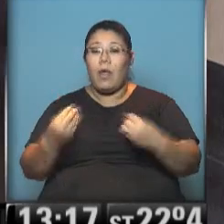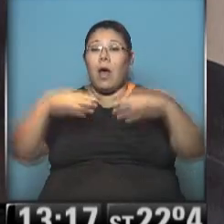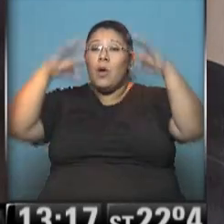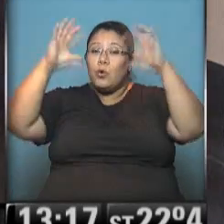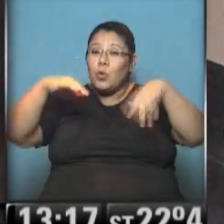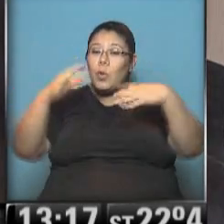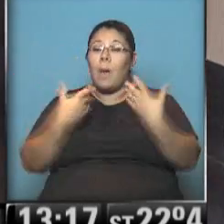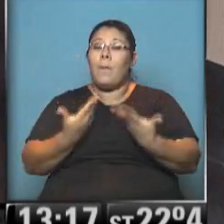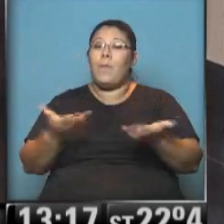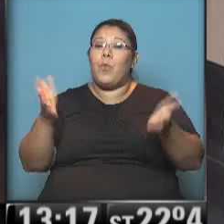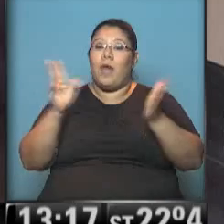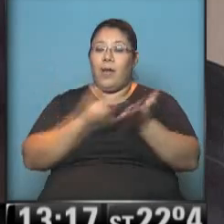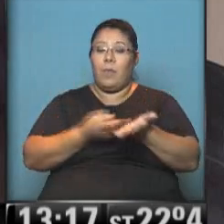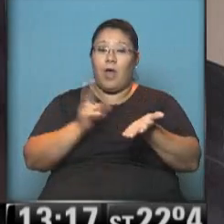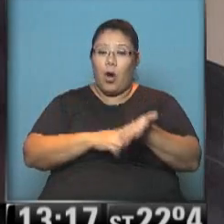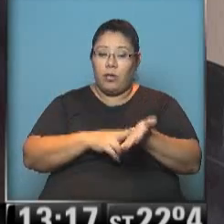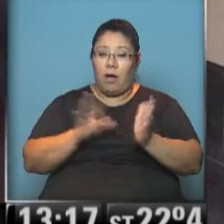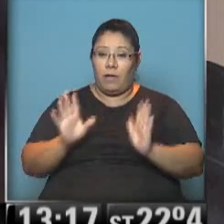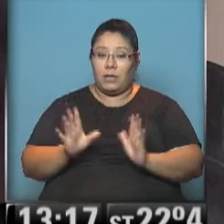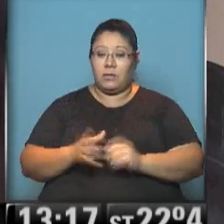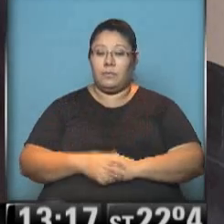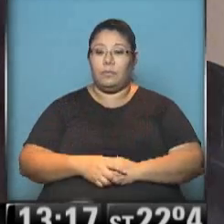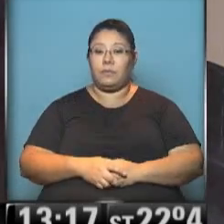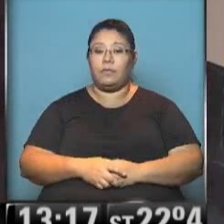nuevas nubes de tormenta en forma aislada en la zona central de nuestro país.